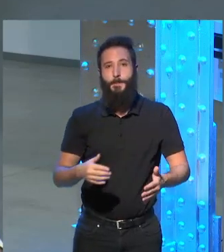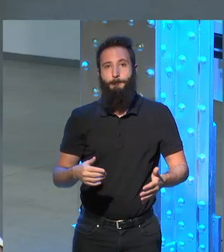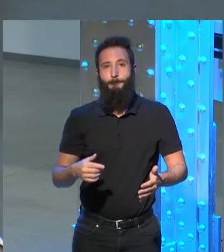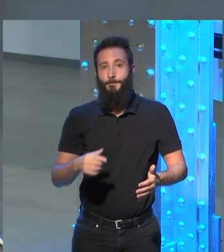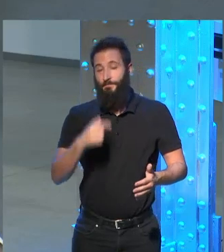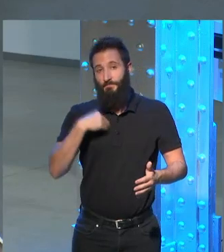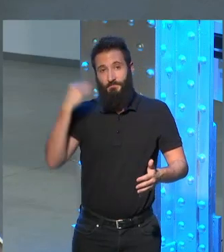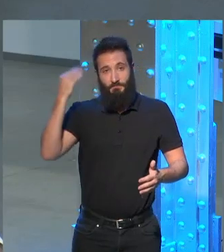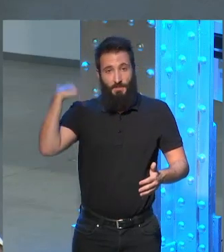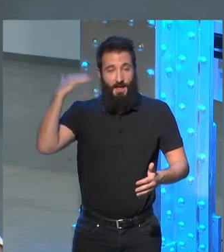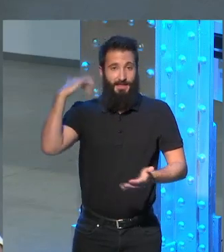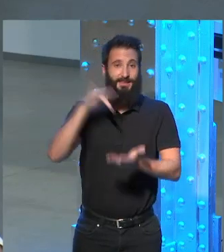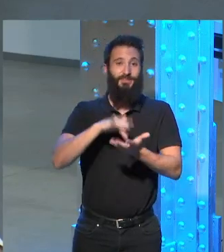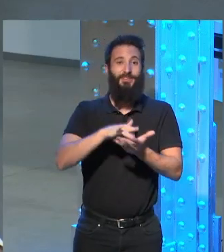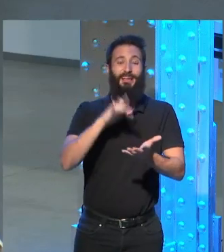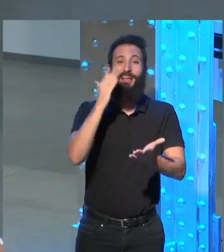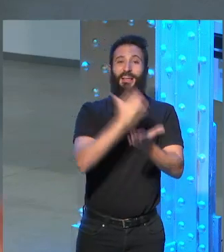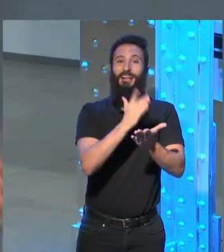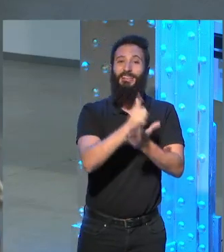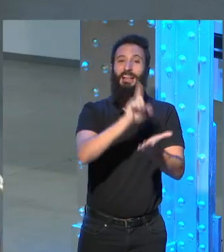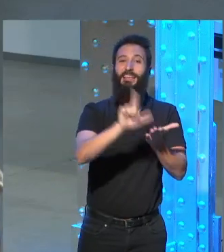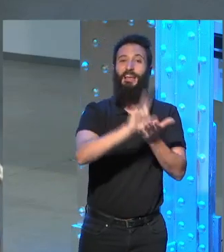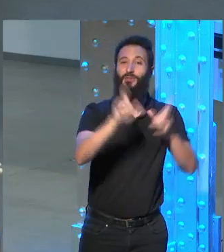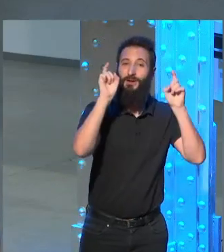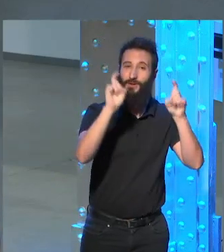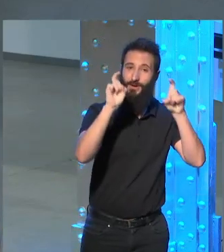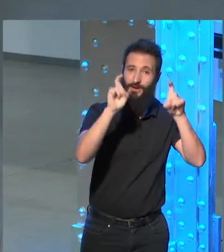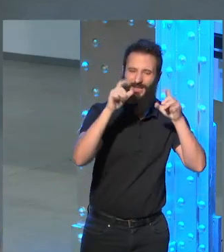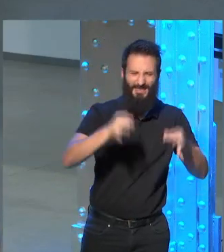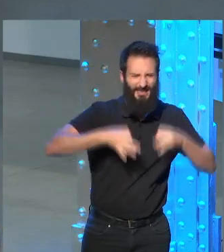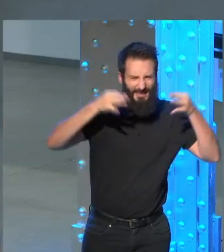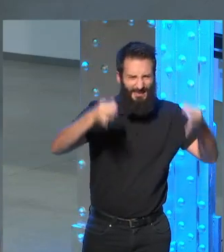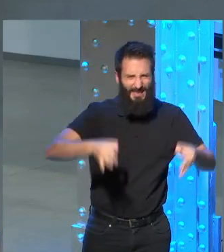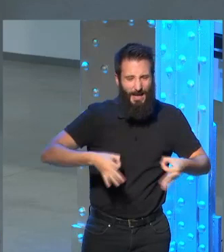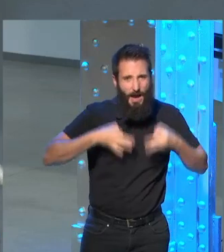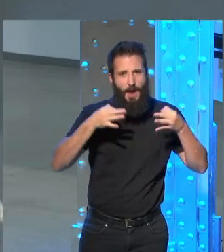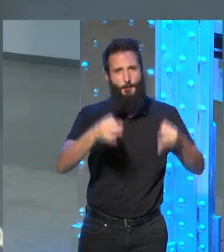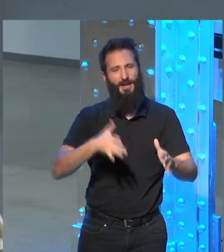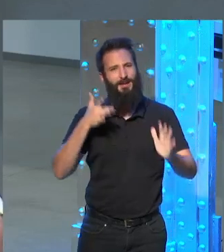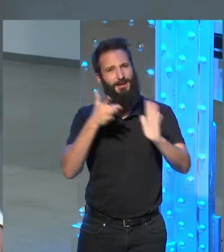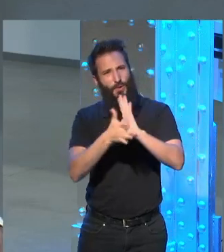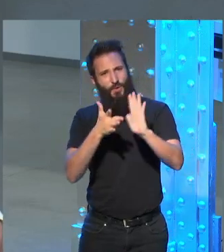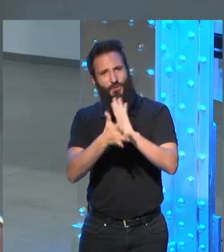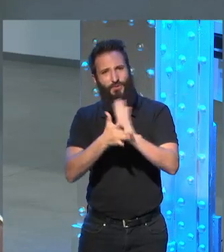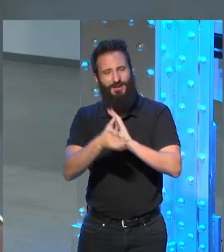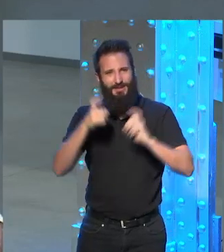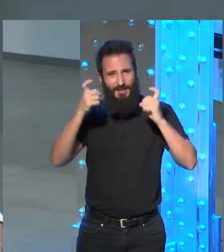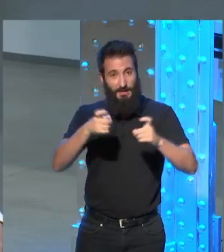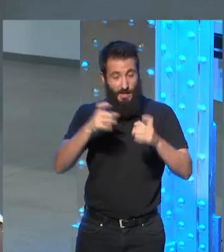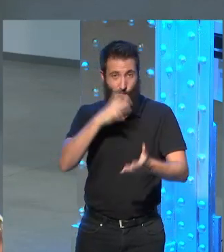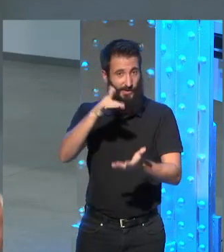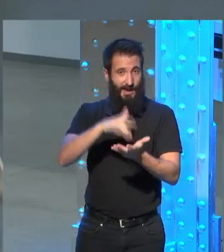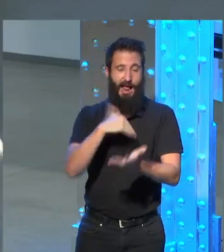en las clases que he dado de literatura siempre he tratado de explicar algo que es difícil de creer y es que